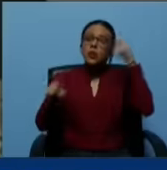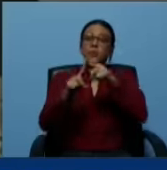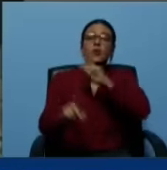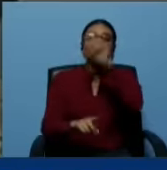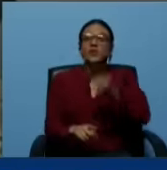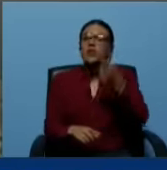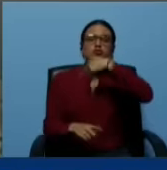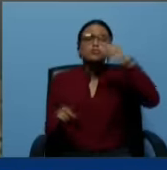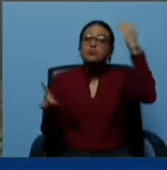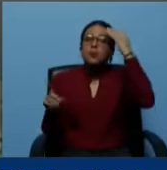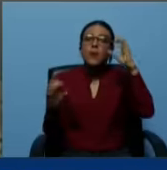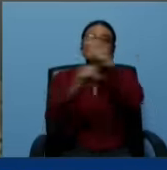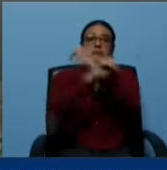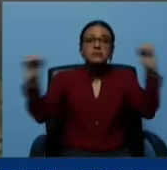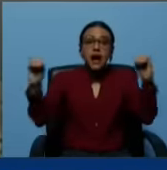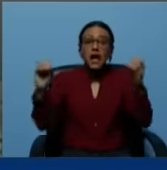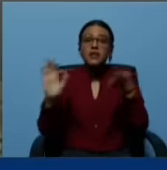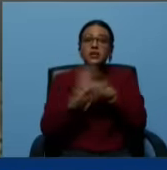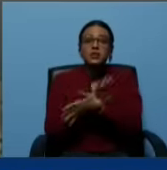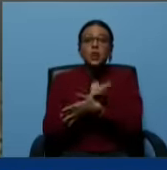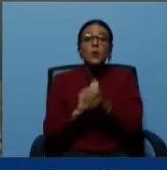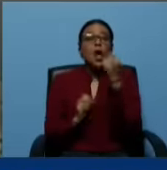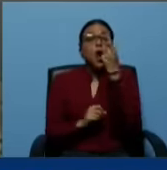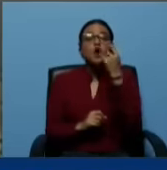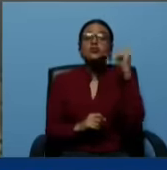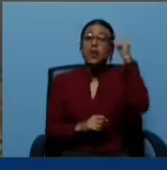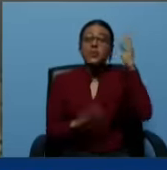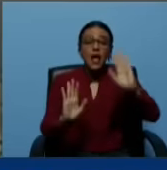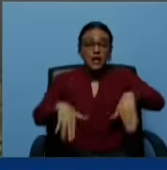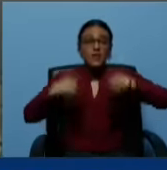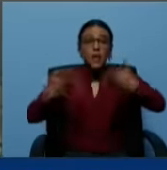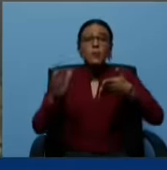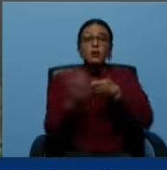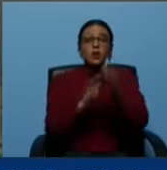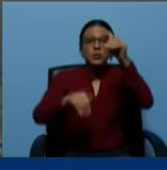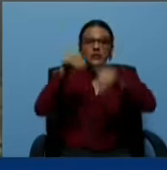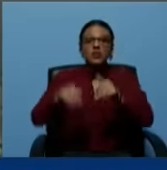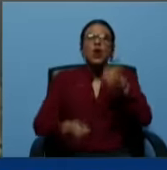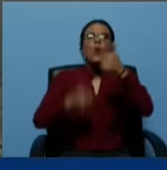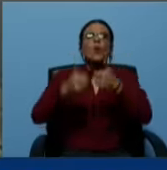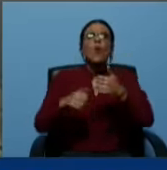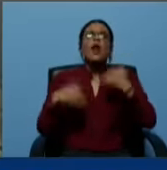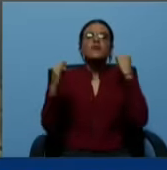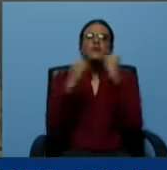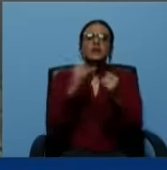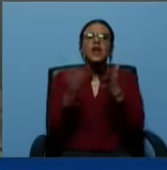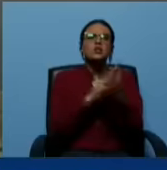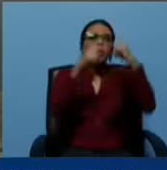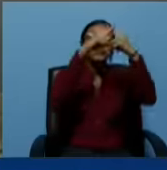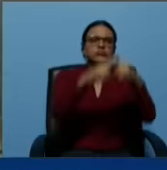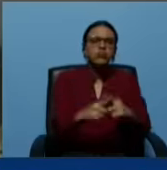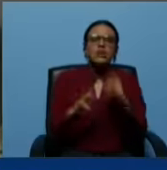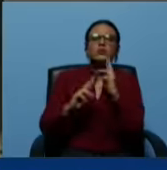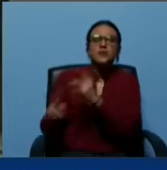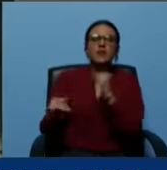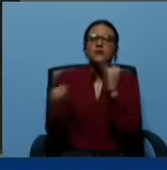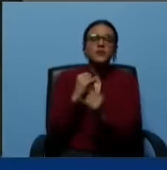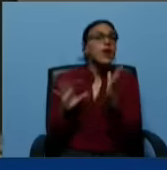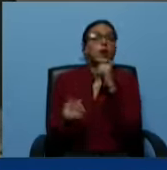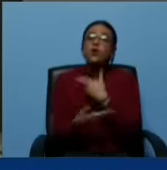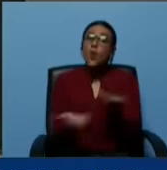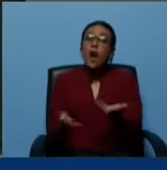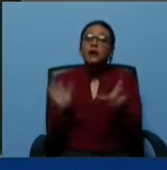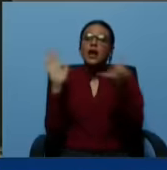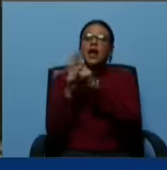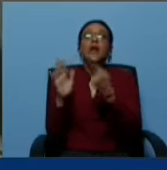11 días después del proceso electoral cuál fue la votación que sacó cuando la ley dice